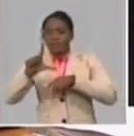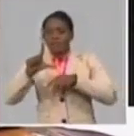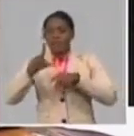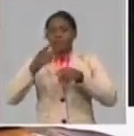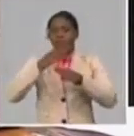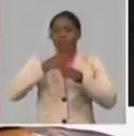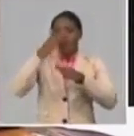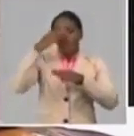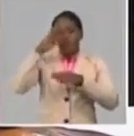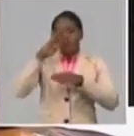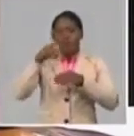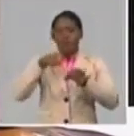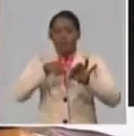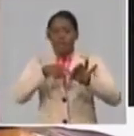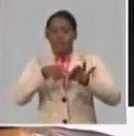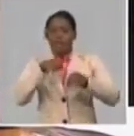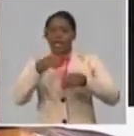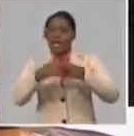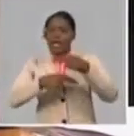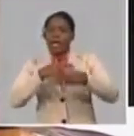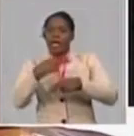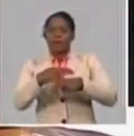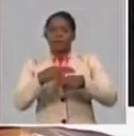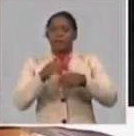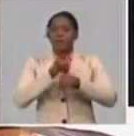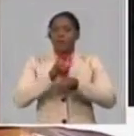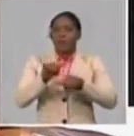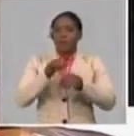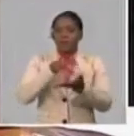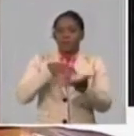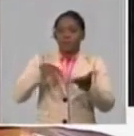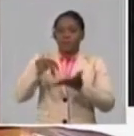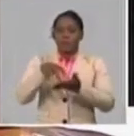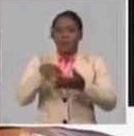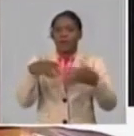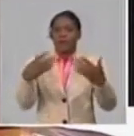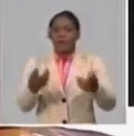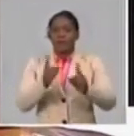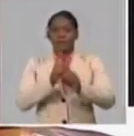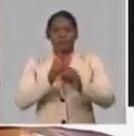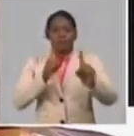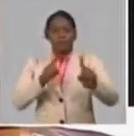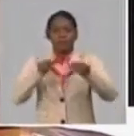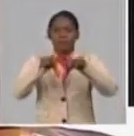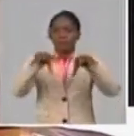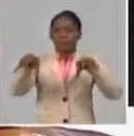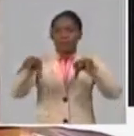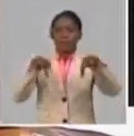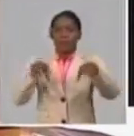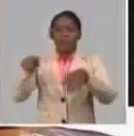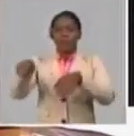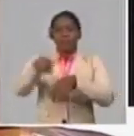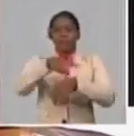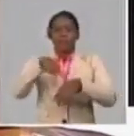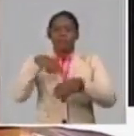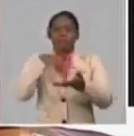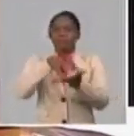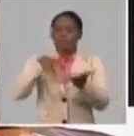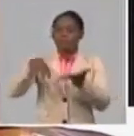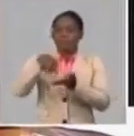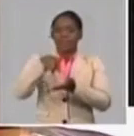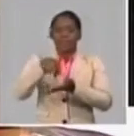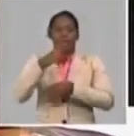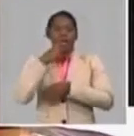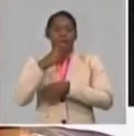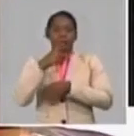ampliar la infraestructura destinada a los centros de aislamiento, las que son atendidas integralmente en todas las